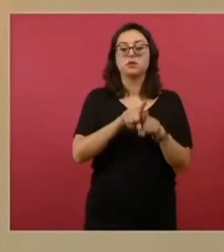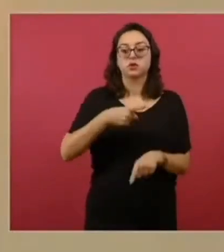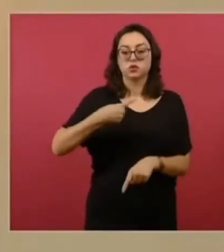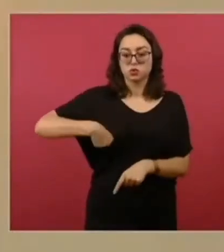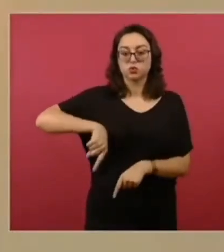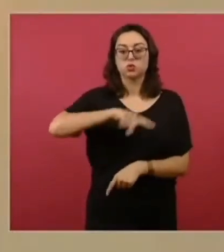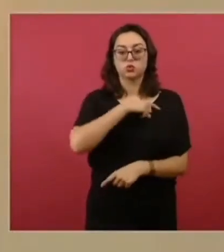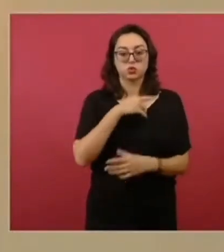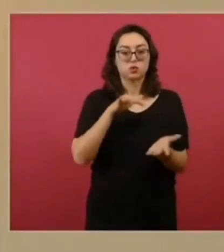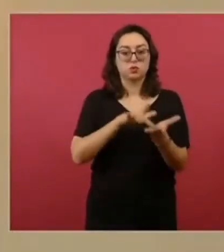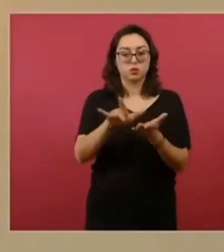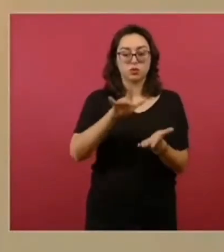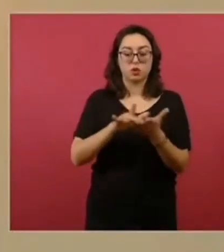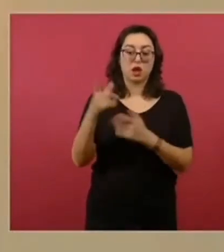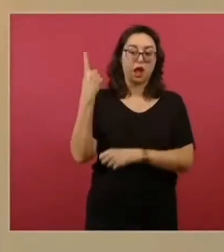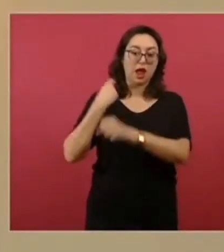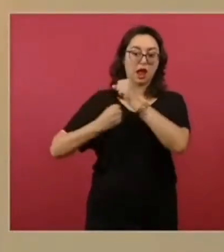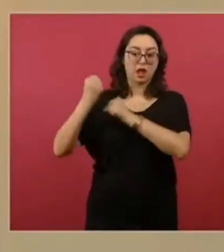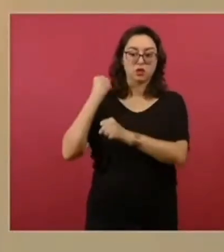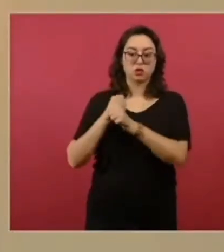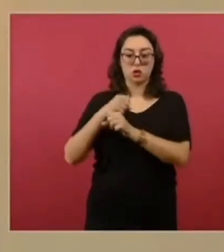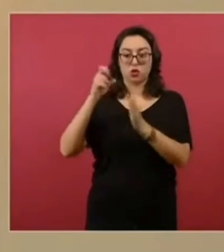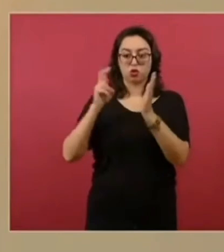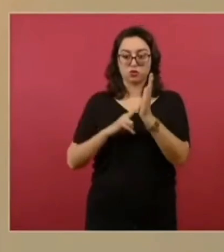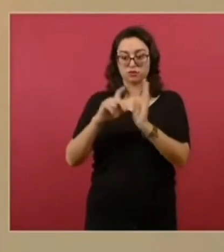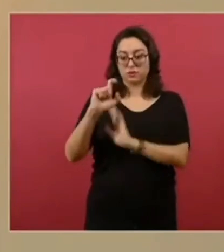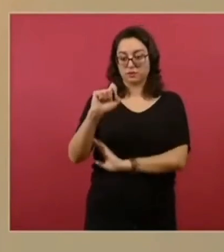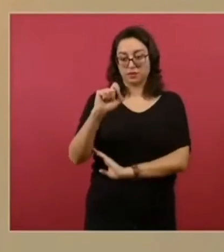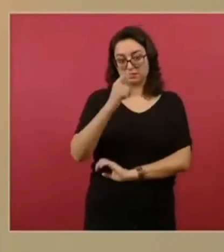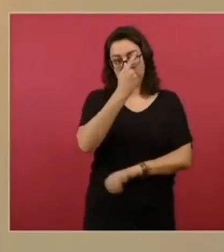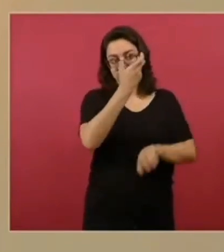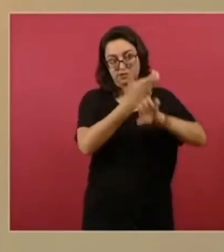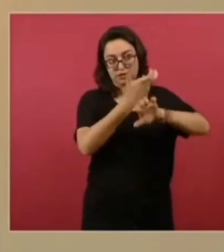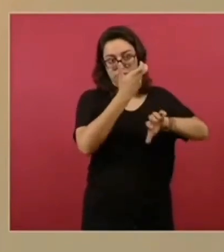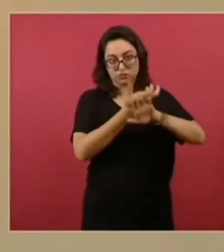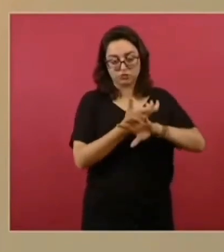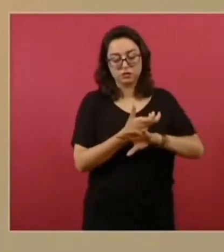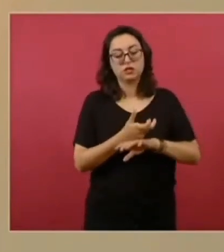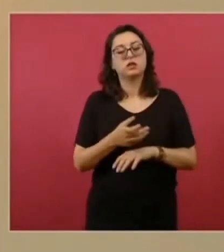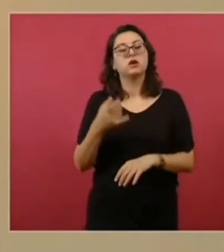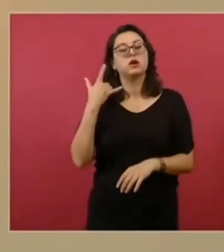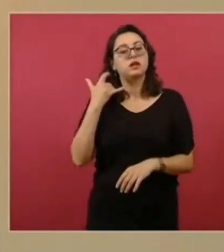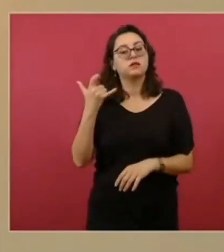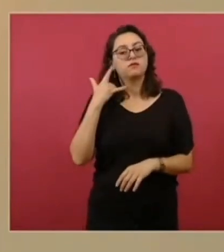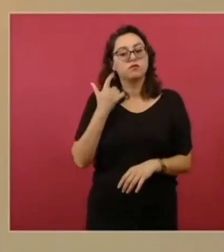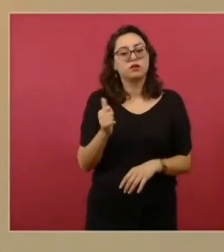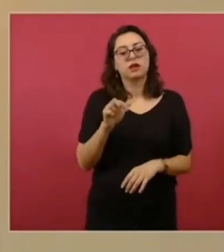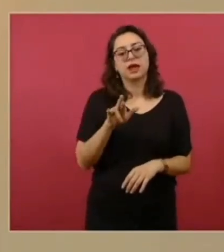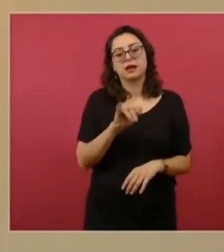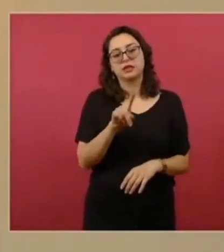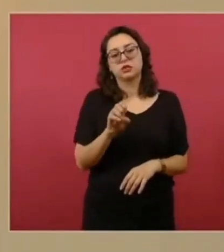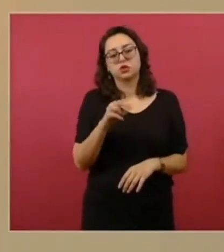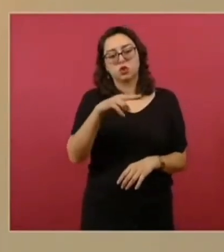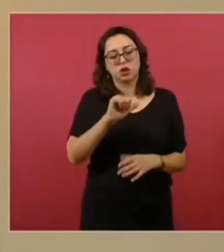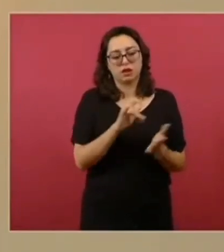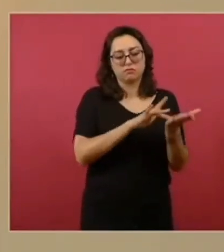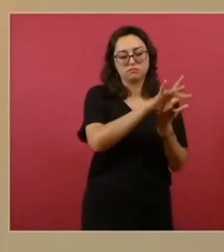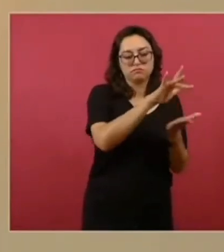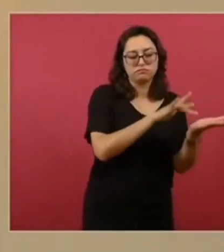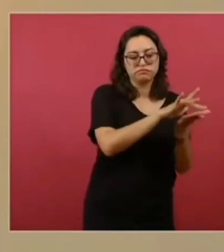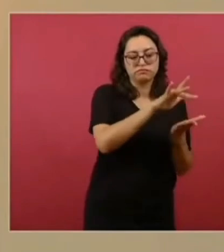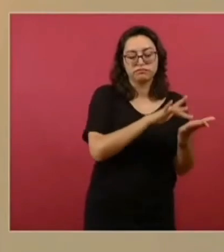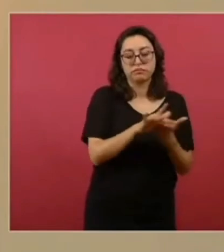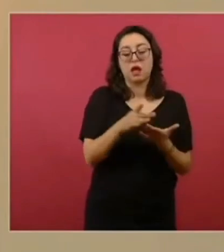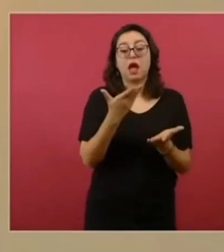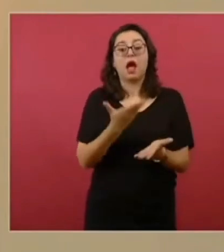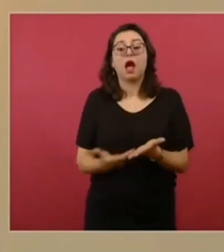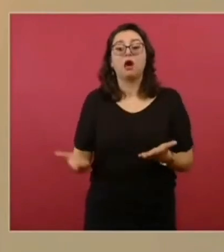en el caso del 2020, en los incendios que hubo en California y en Arizona. En Canadá, actualmente, estamos apoyando, hay 103 elementos,